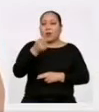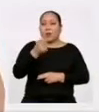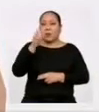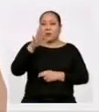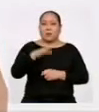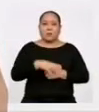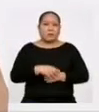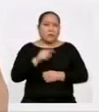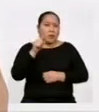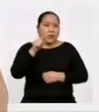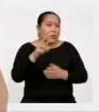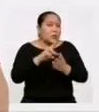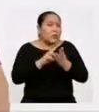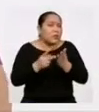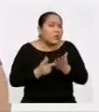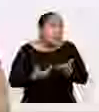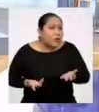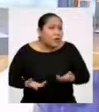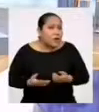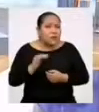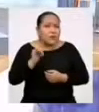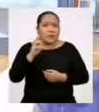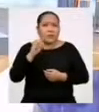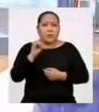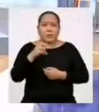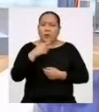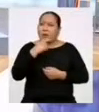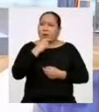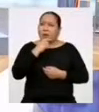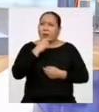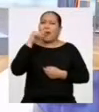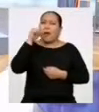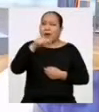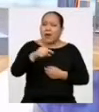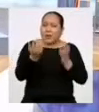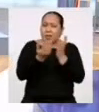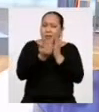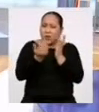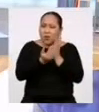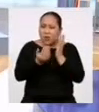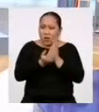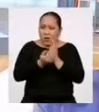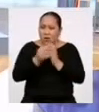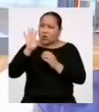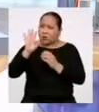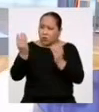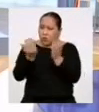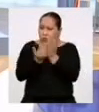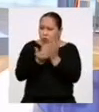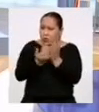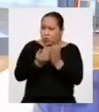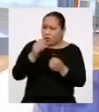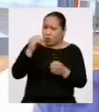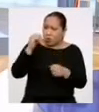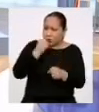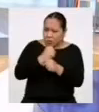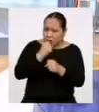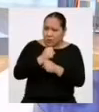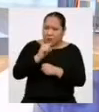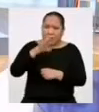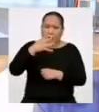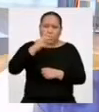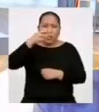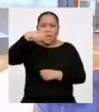¿Y eso qué quiere decir, Jeremis? Que en la institución educativa donde trabaja, el promedio de horas